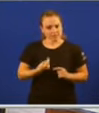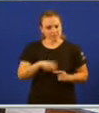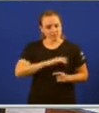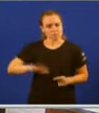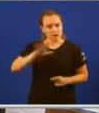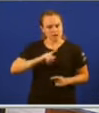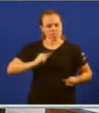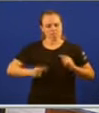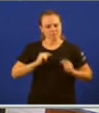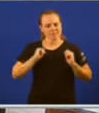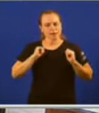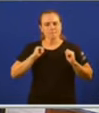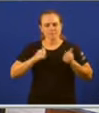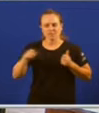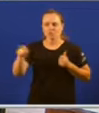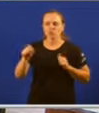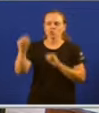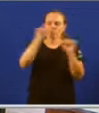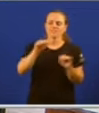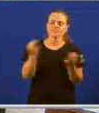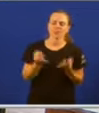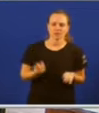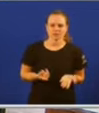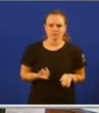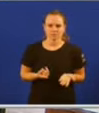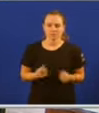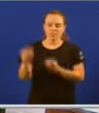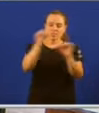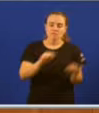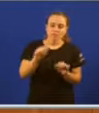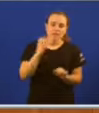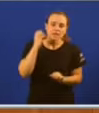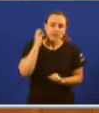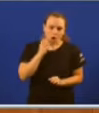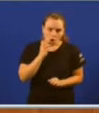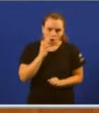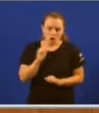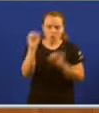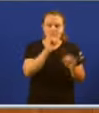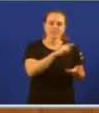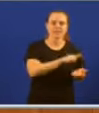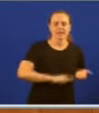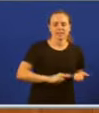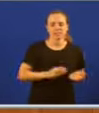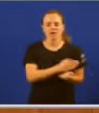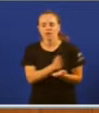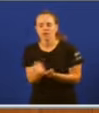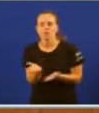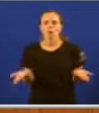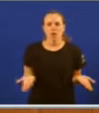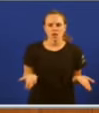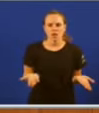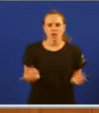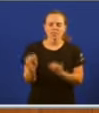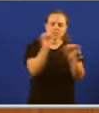vostede que vai defender? Vai defender a Rajoy ou vai defender a Galiza? Vostede que vai defender?